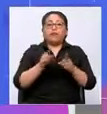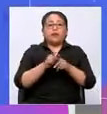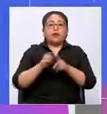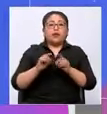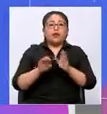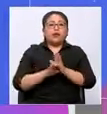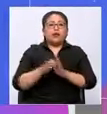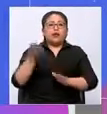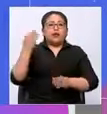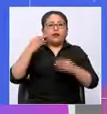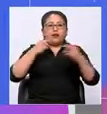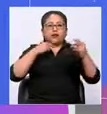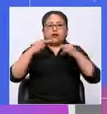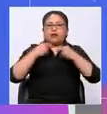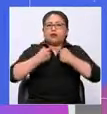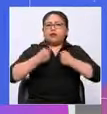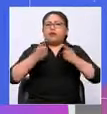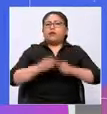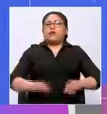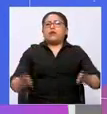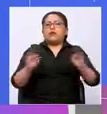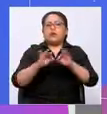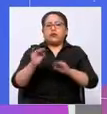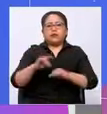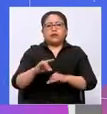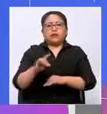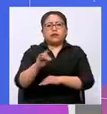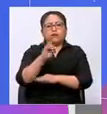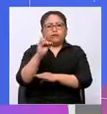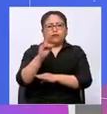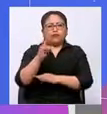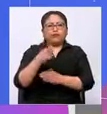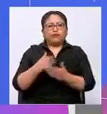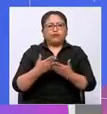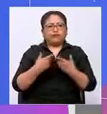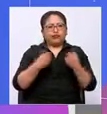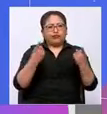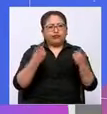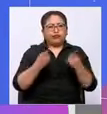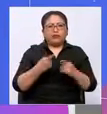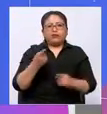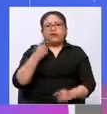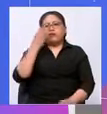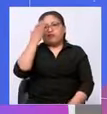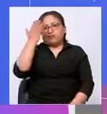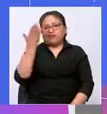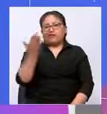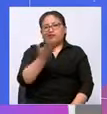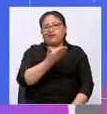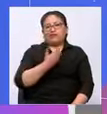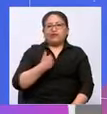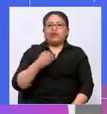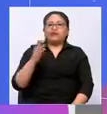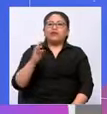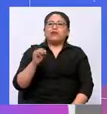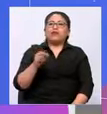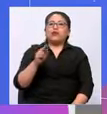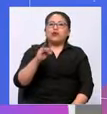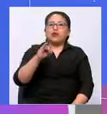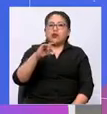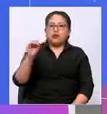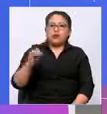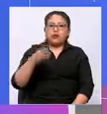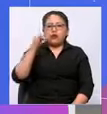una noticia muy importante al país ya que colateralmente todos sabemos el papel oscuro, tenebroso que ha tenido Arturo Murillo en la